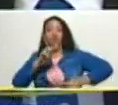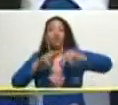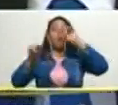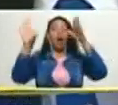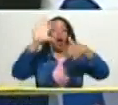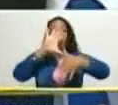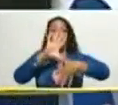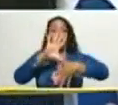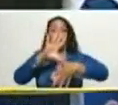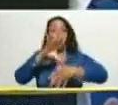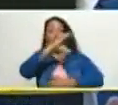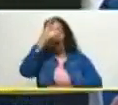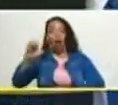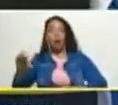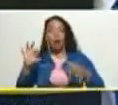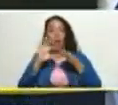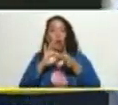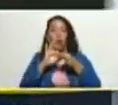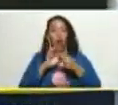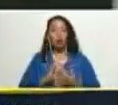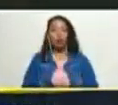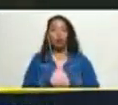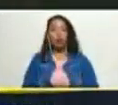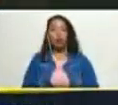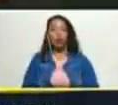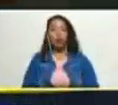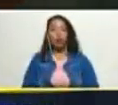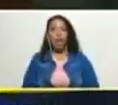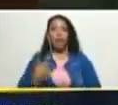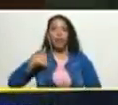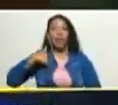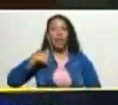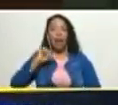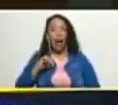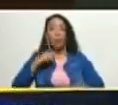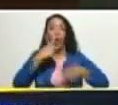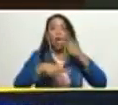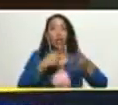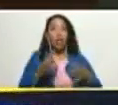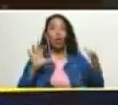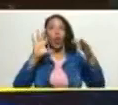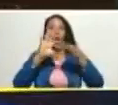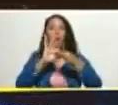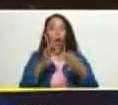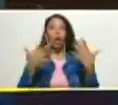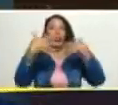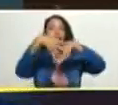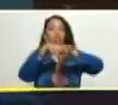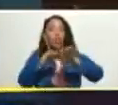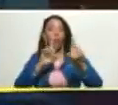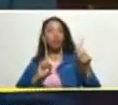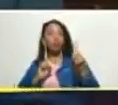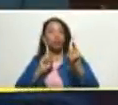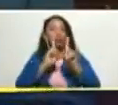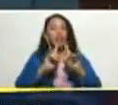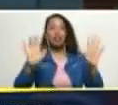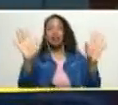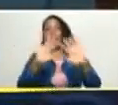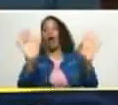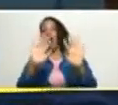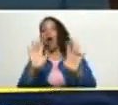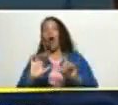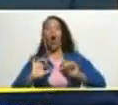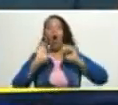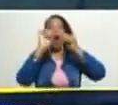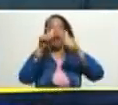Latina caribeña unida detener los procesos de unión de integración de acercamiento que ya comienzan